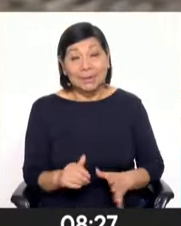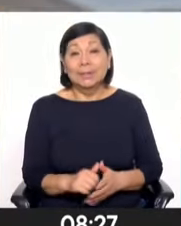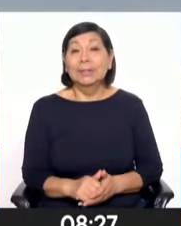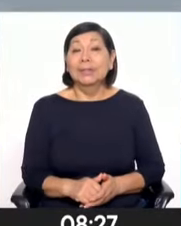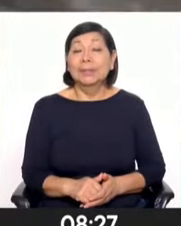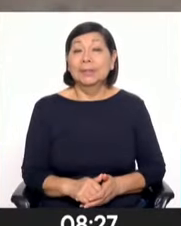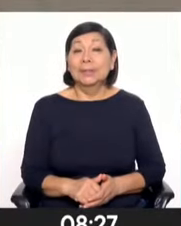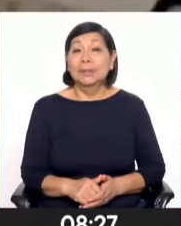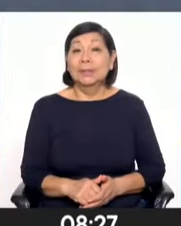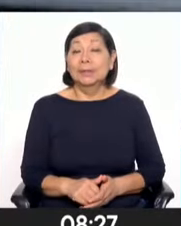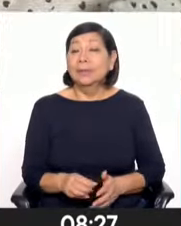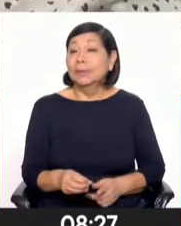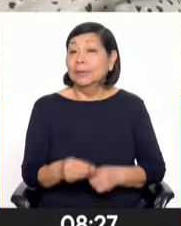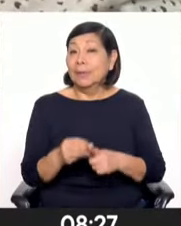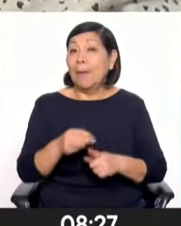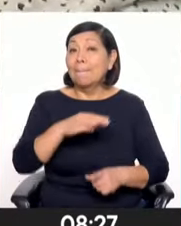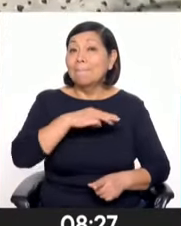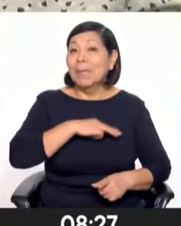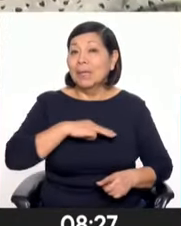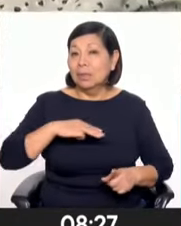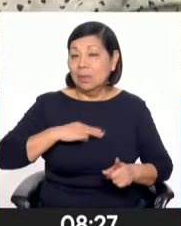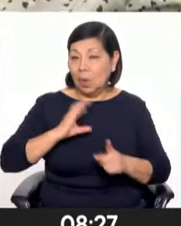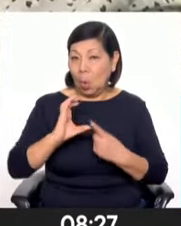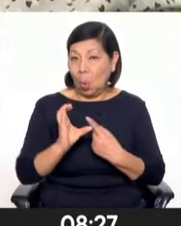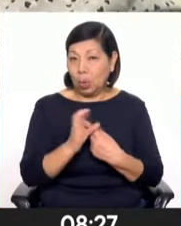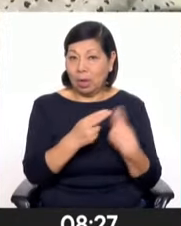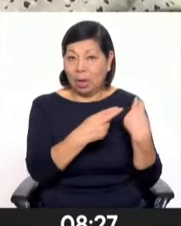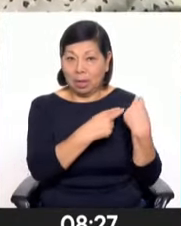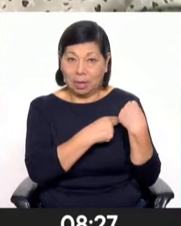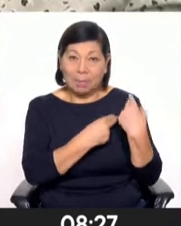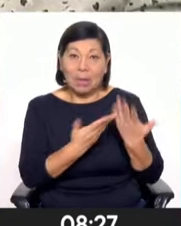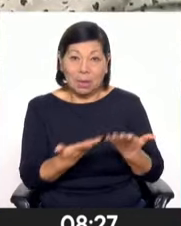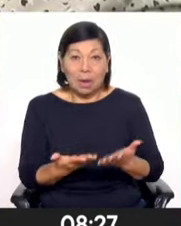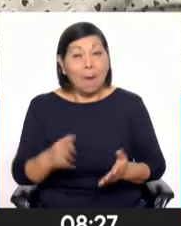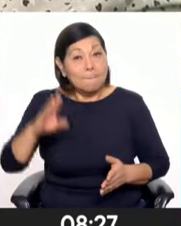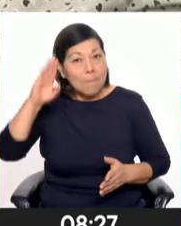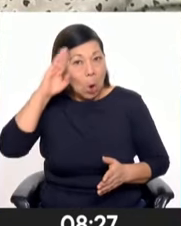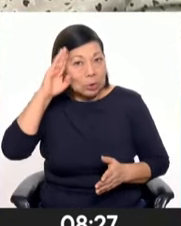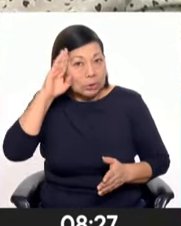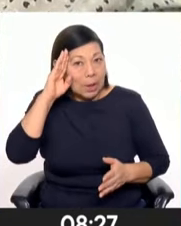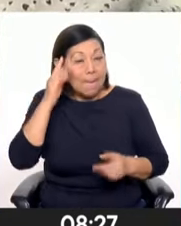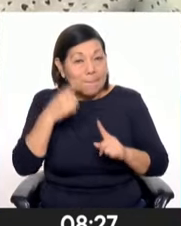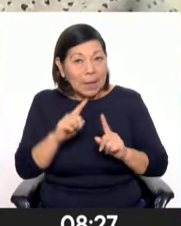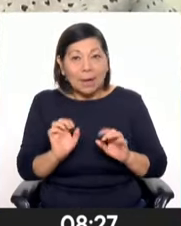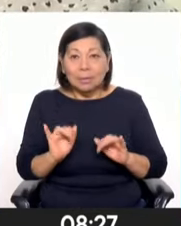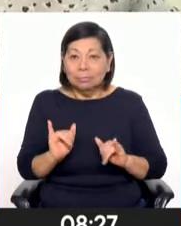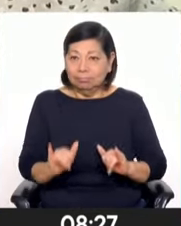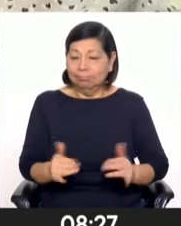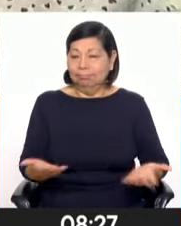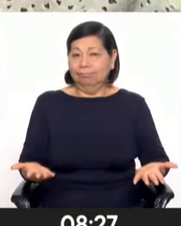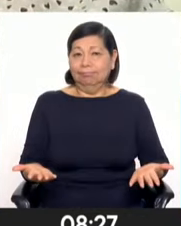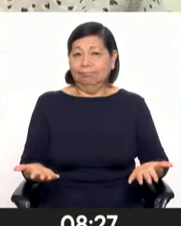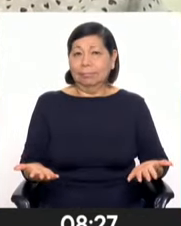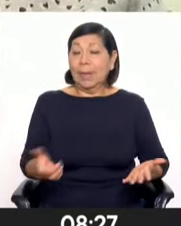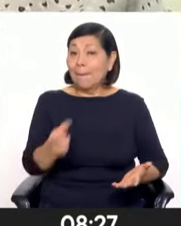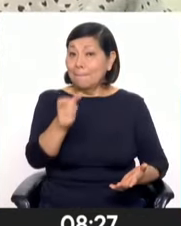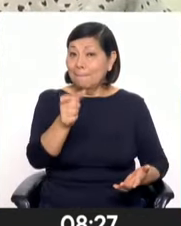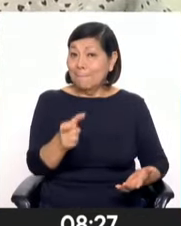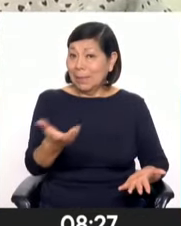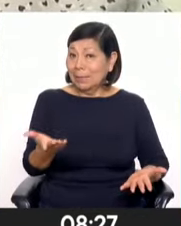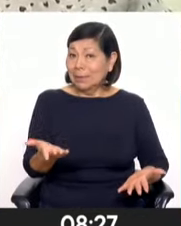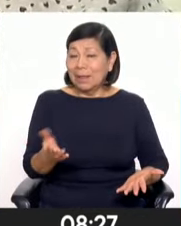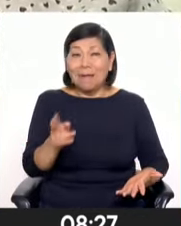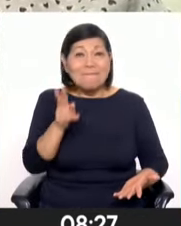terminar, principalmente al Ministerio de Cultura, como usted lo ha señalado, y también a la Policía Nacional, para que evite que estas personas